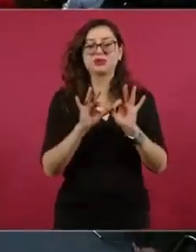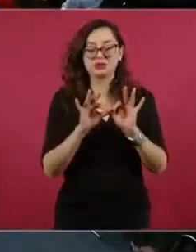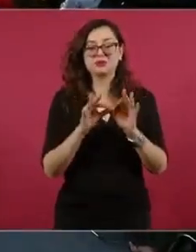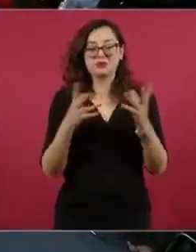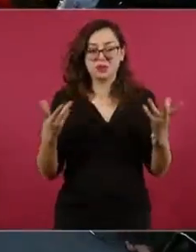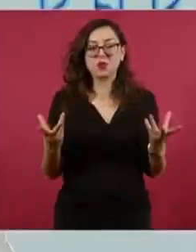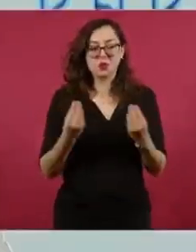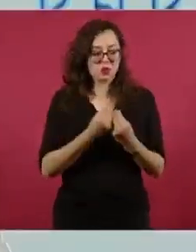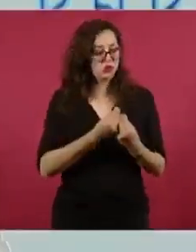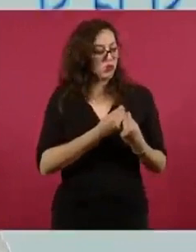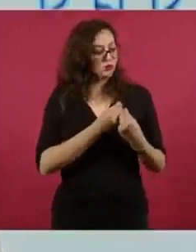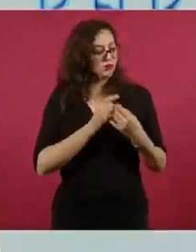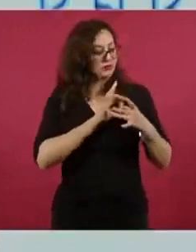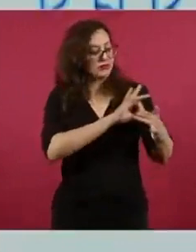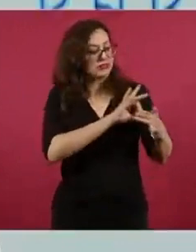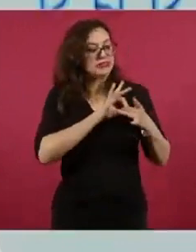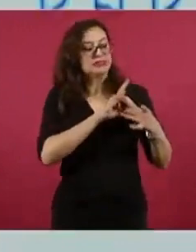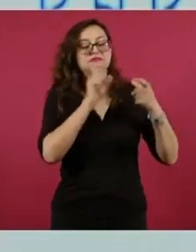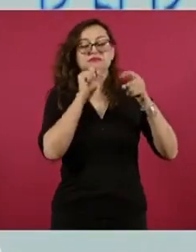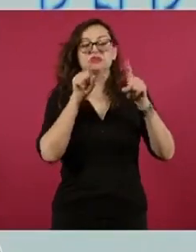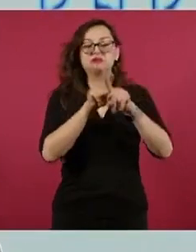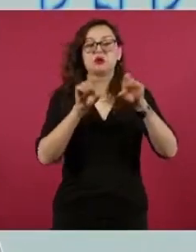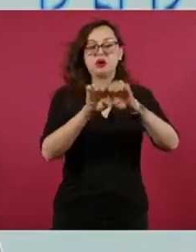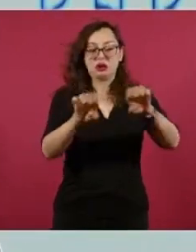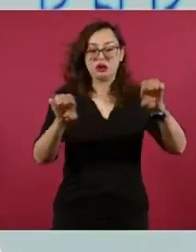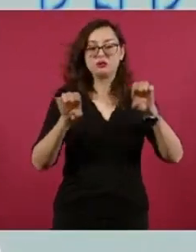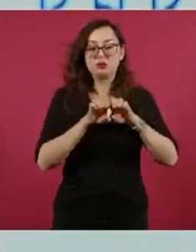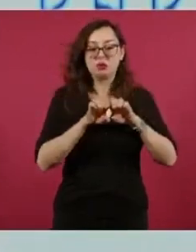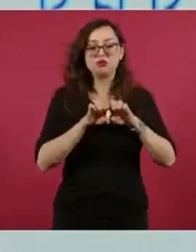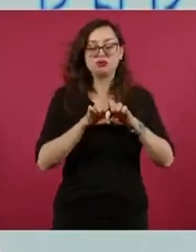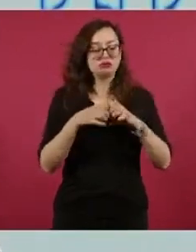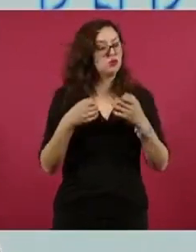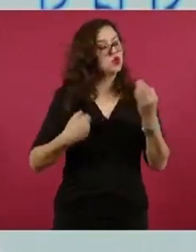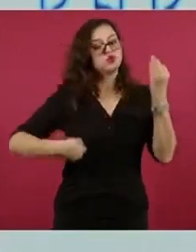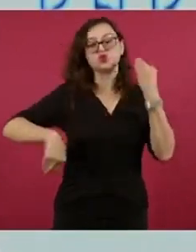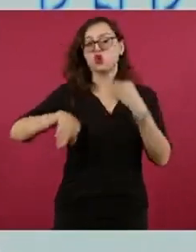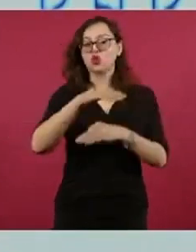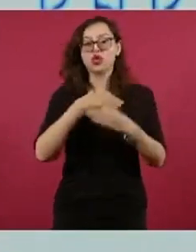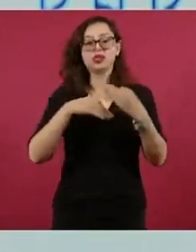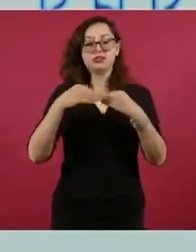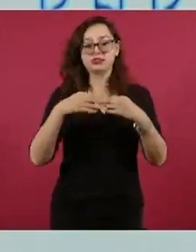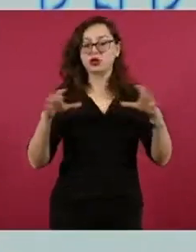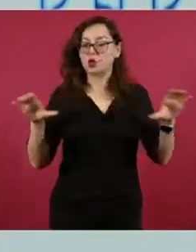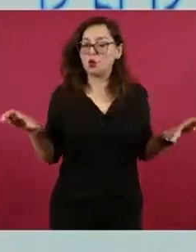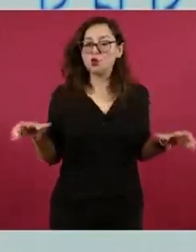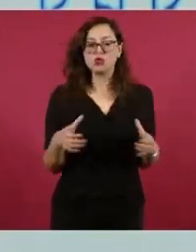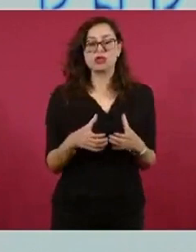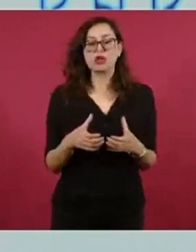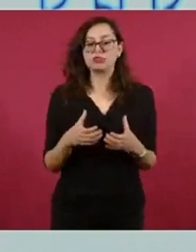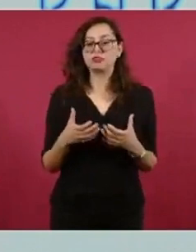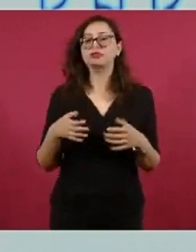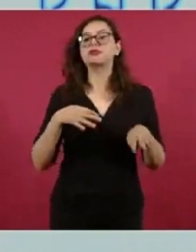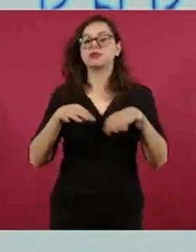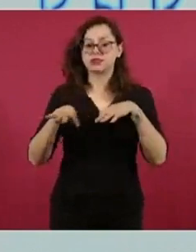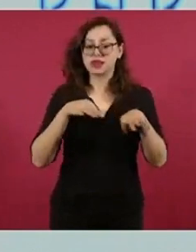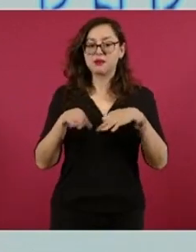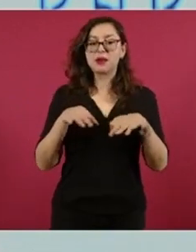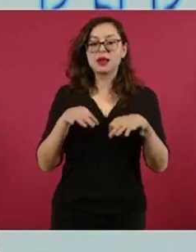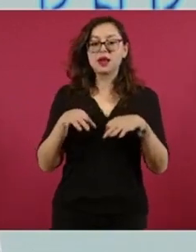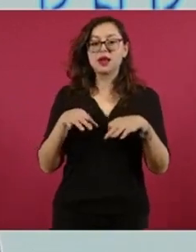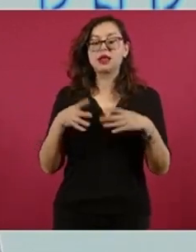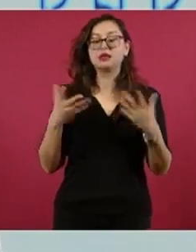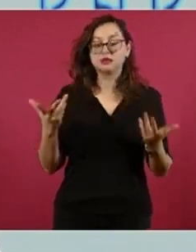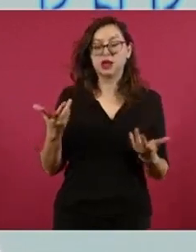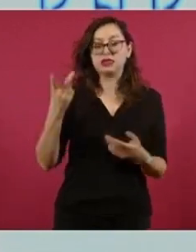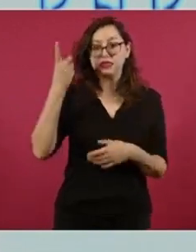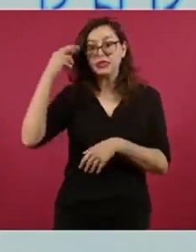ella junto contigo para mí y todo el equipo, no solamente en lo personal, toda la CONADE, toda la gente que trabaja detrás, no solo desde